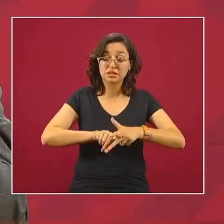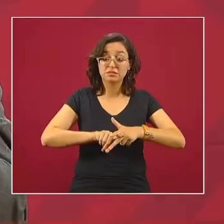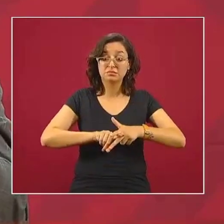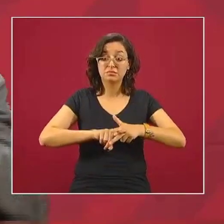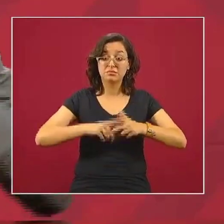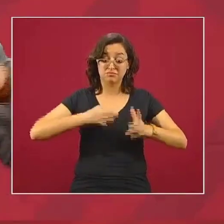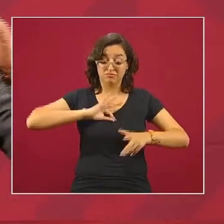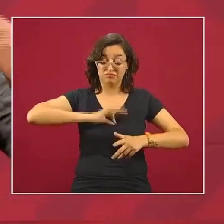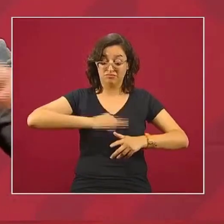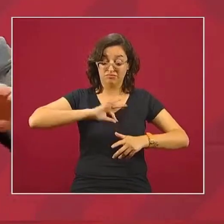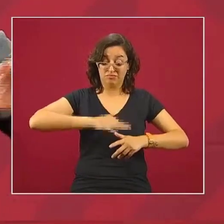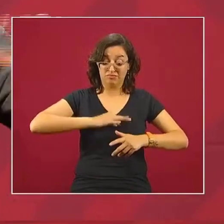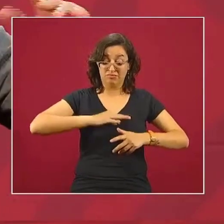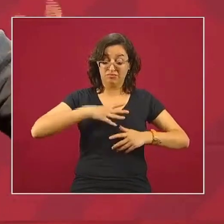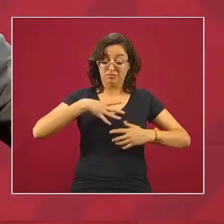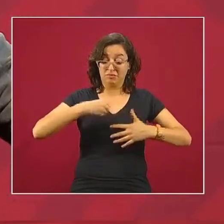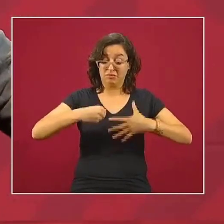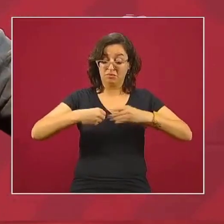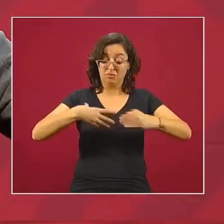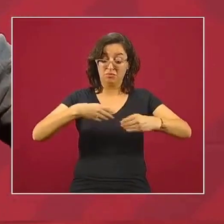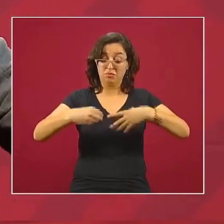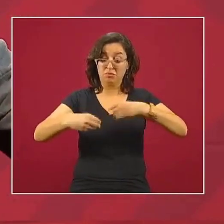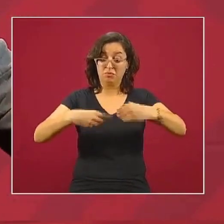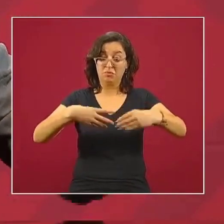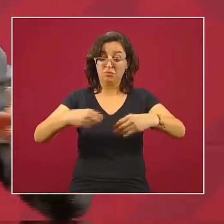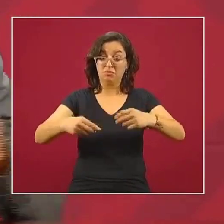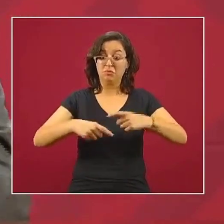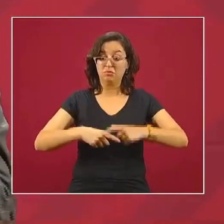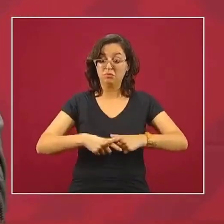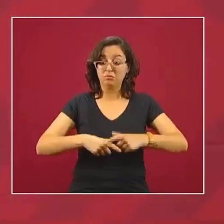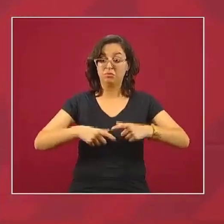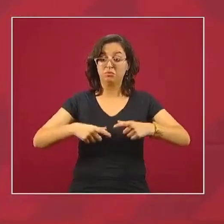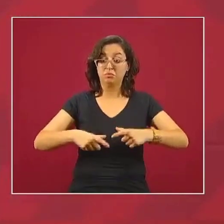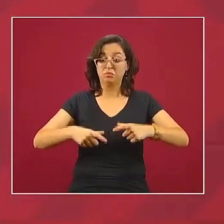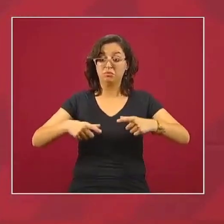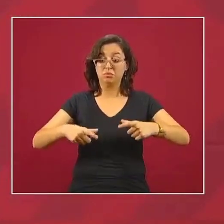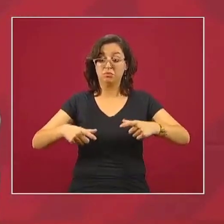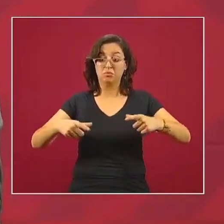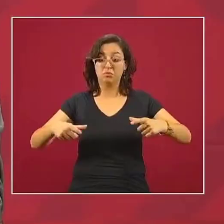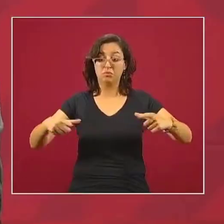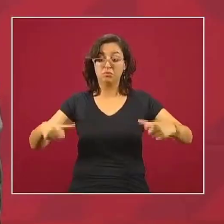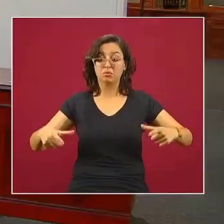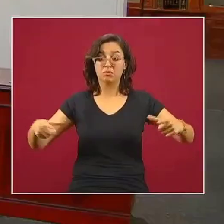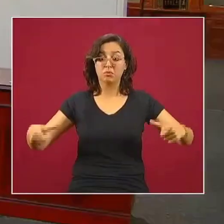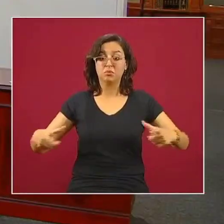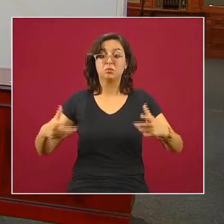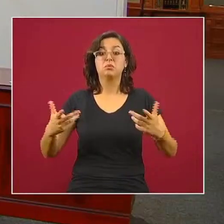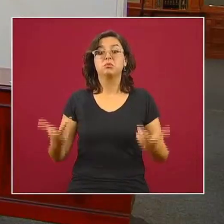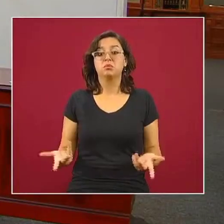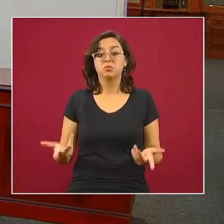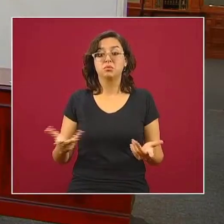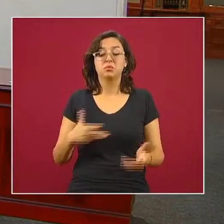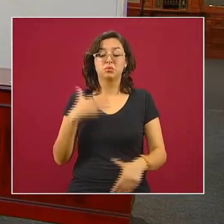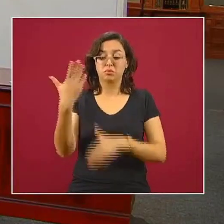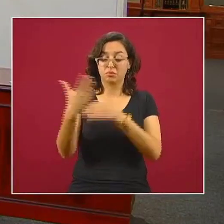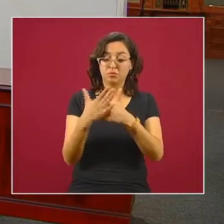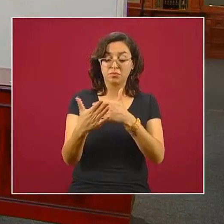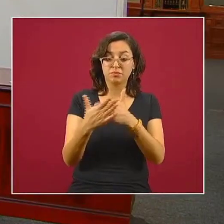surgió con más fuerza y va expandiendo estas ondas eso va a pasar también al regreso